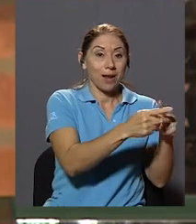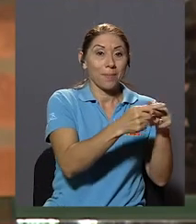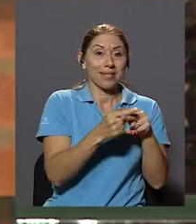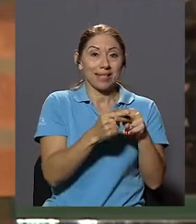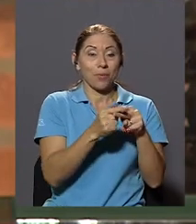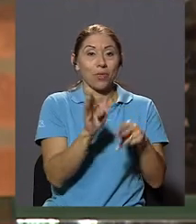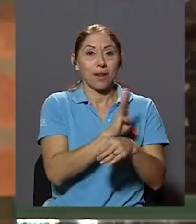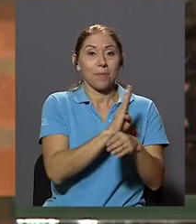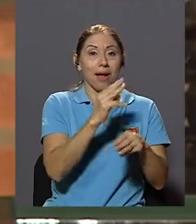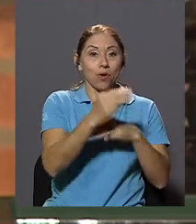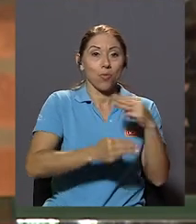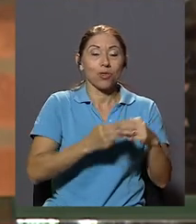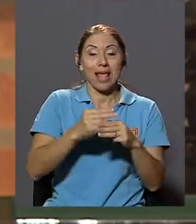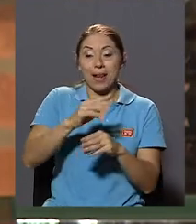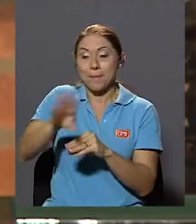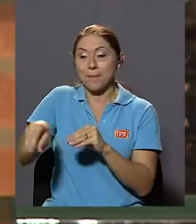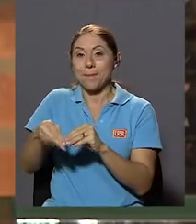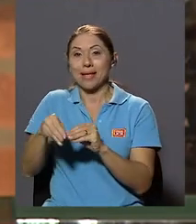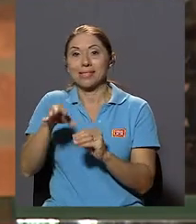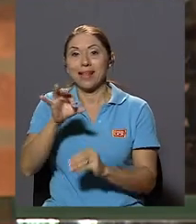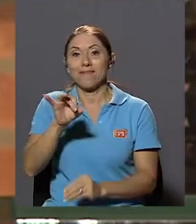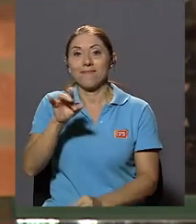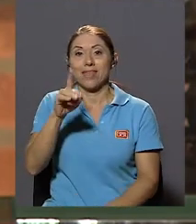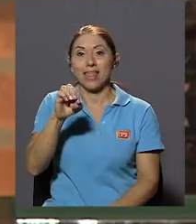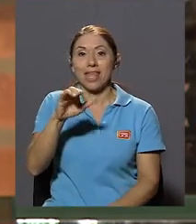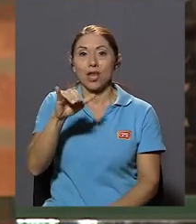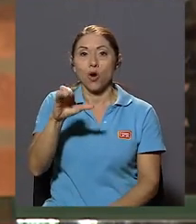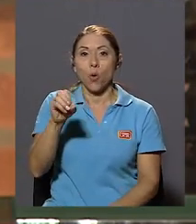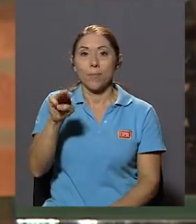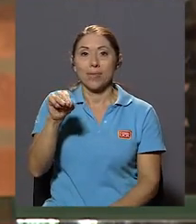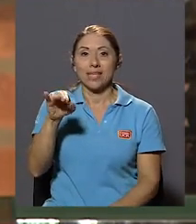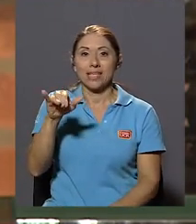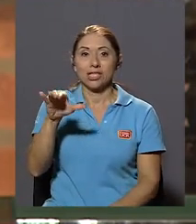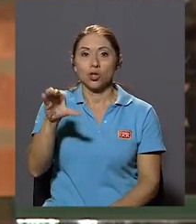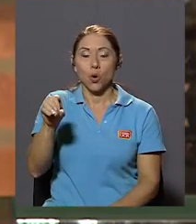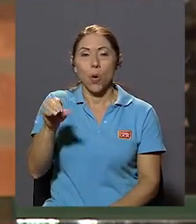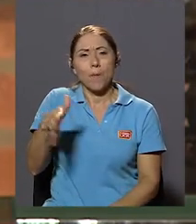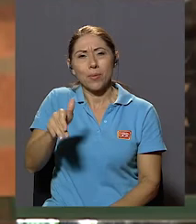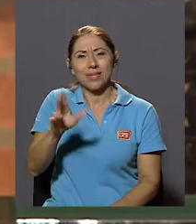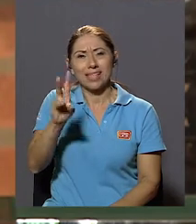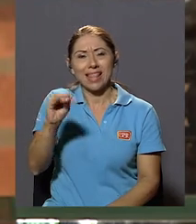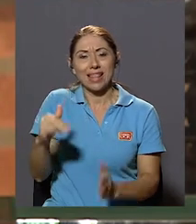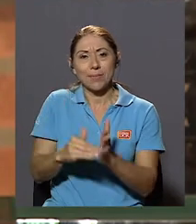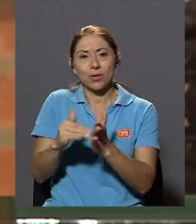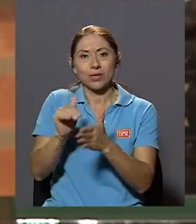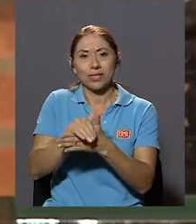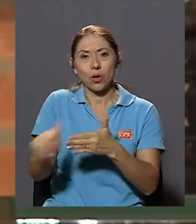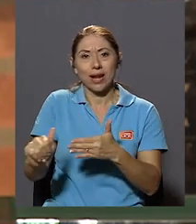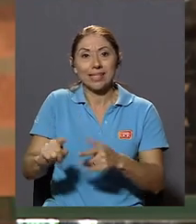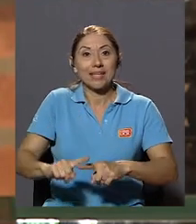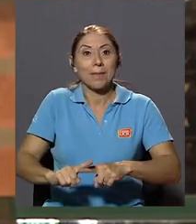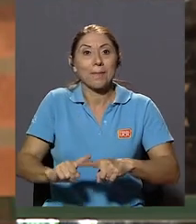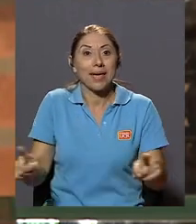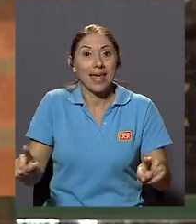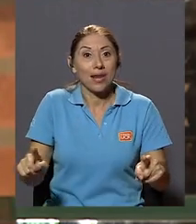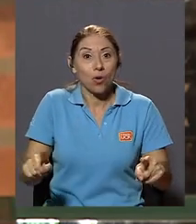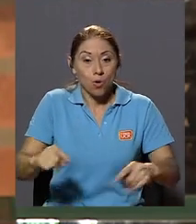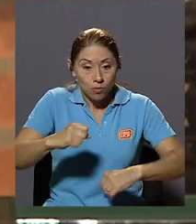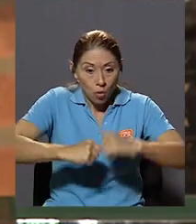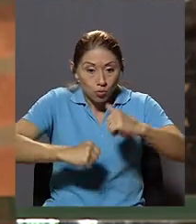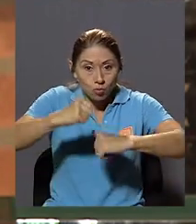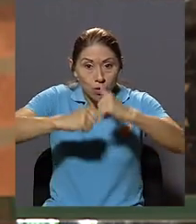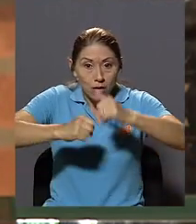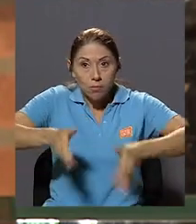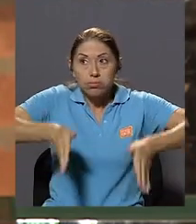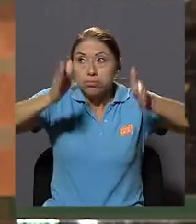Alrededor De 170 Millones De Dólares Pero Pero Hemos Hecho Infraestructura Como un Fin